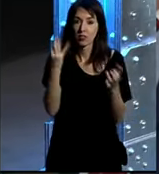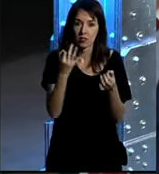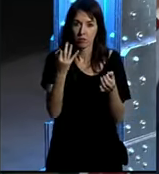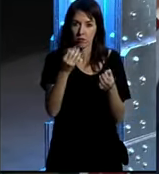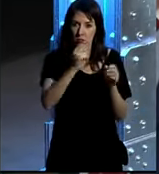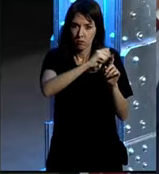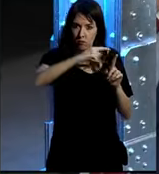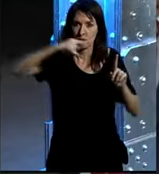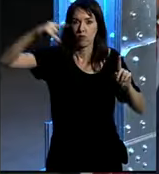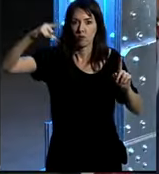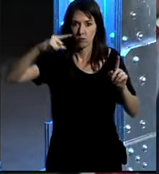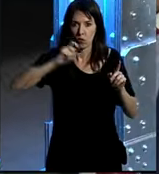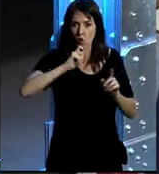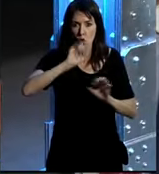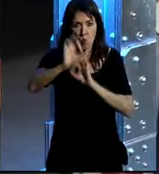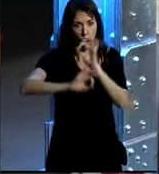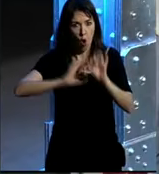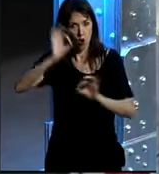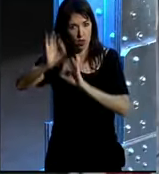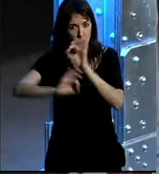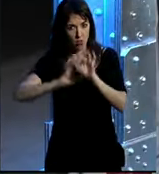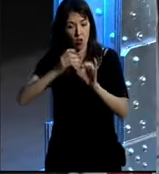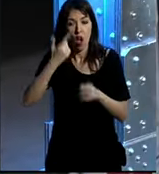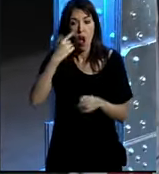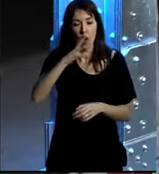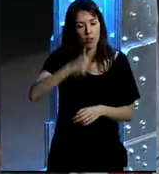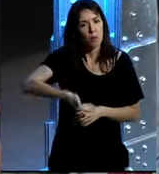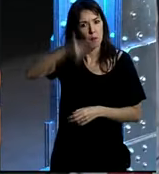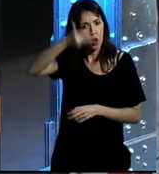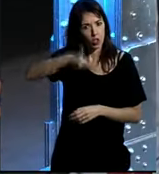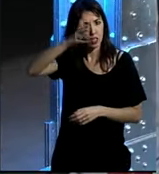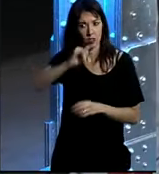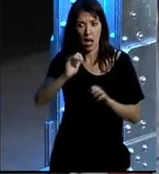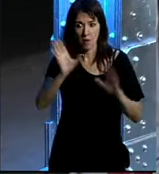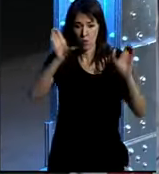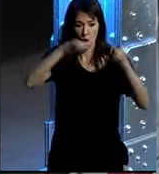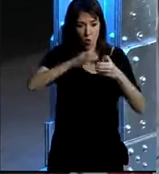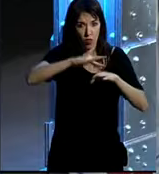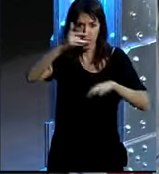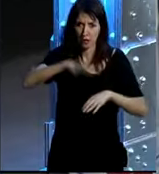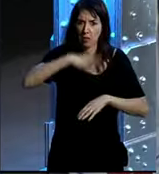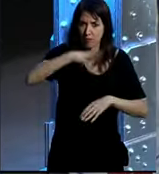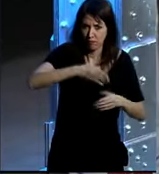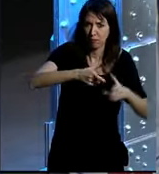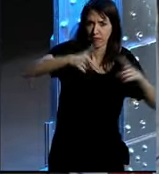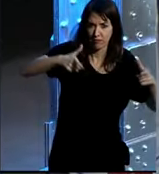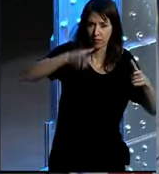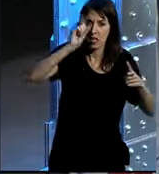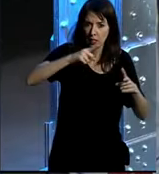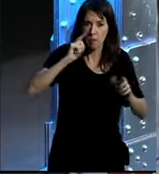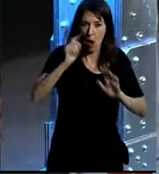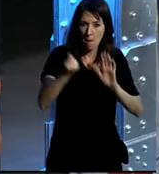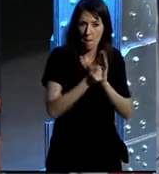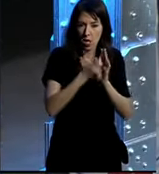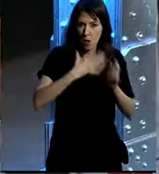un crecimiento fundamentalmente orgánico ¿vale? ahora tenemos evidentemente es importante tener una comunidad digital amplia y tener una huella digital